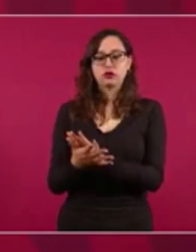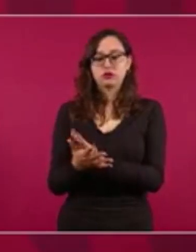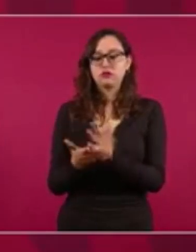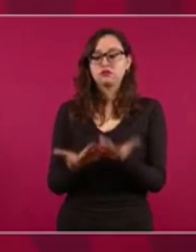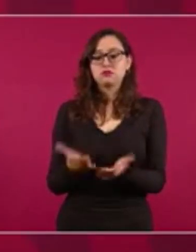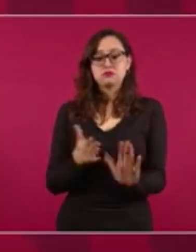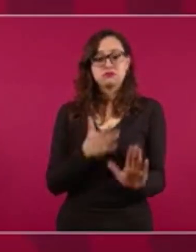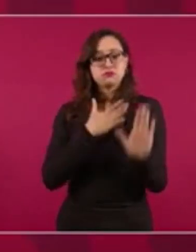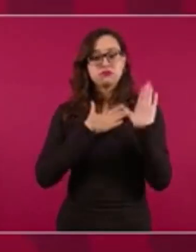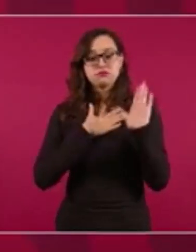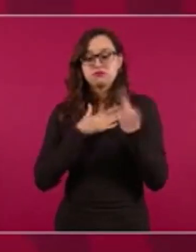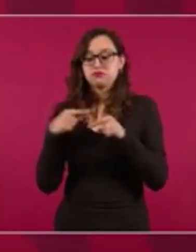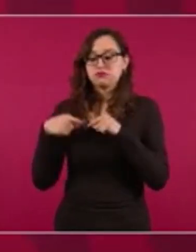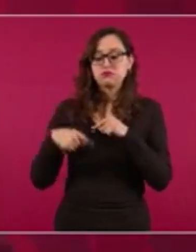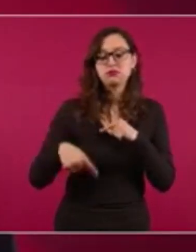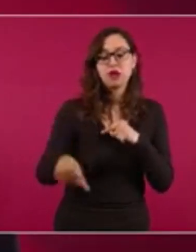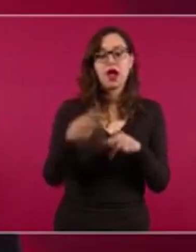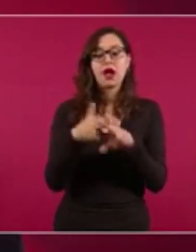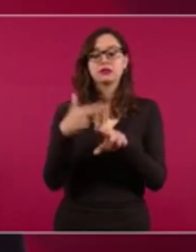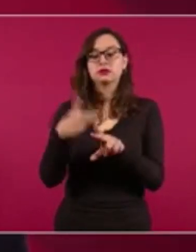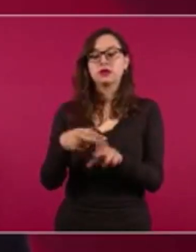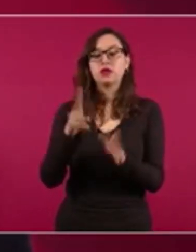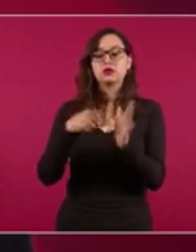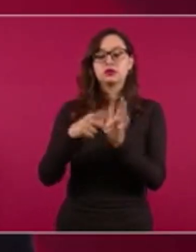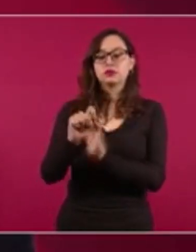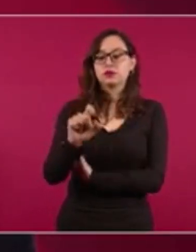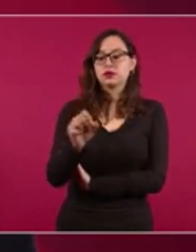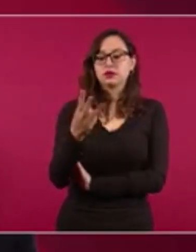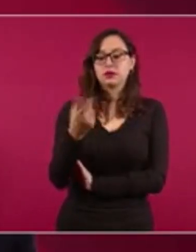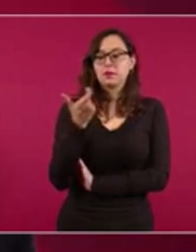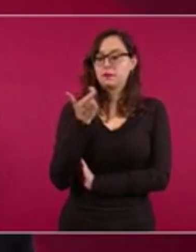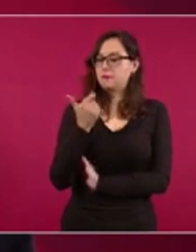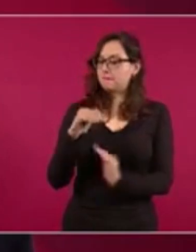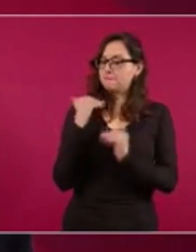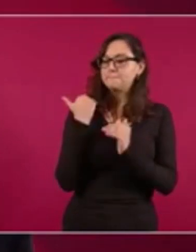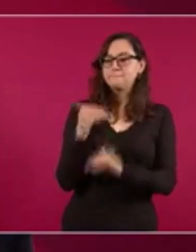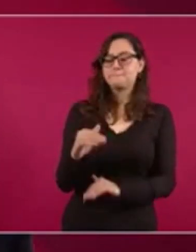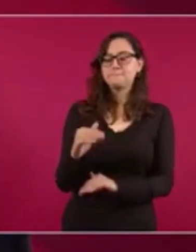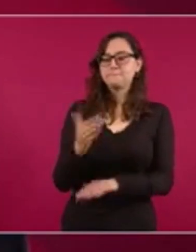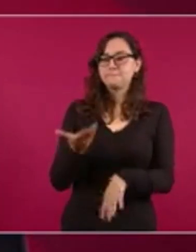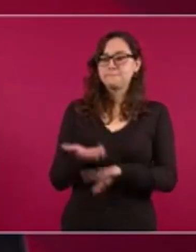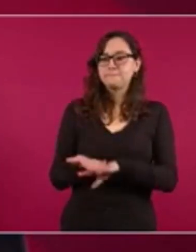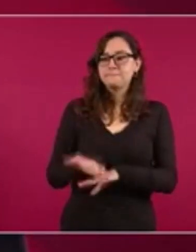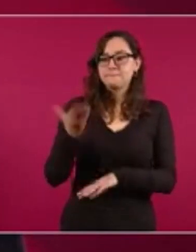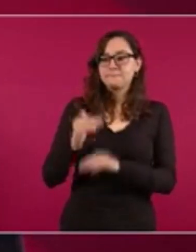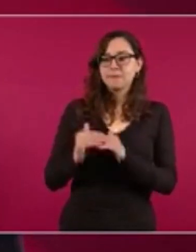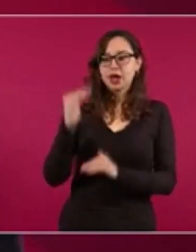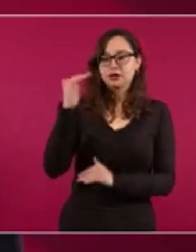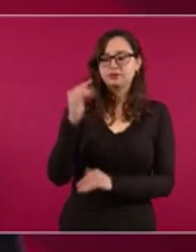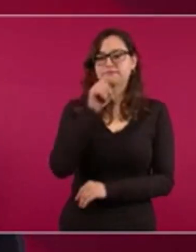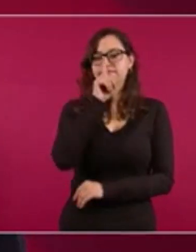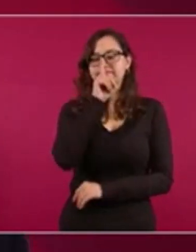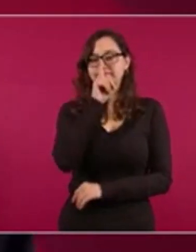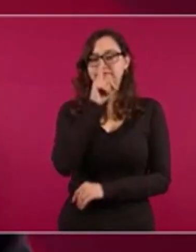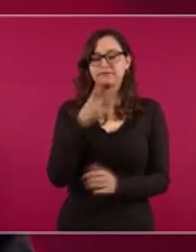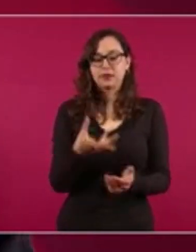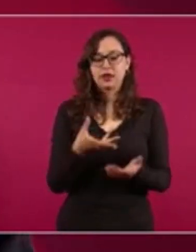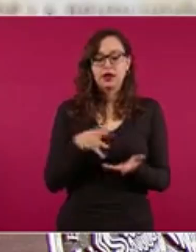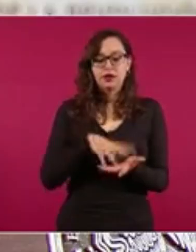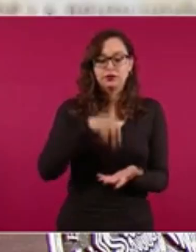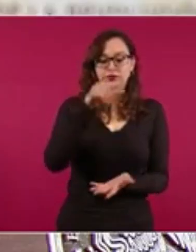subir sus precios durante la vigencia de este acuerdo. En específico, por lo que hace a la harina básica extra premio